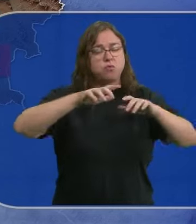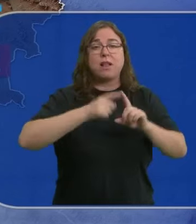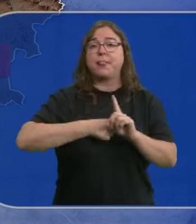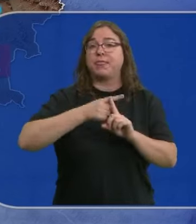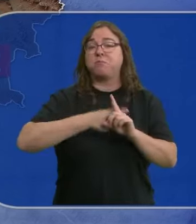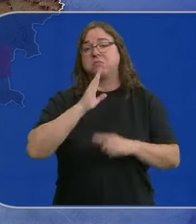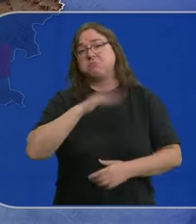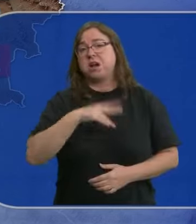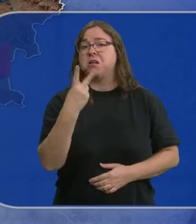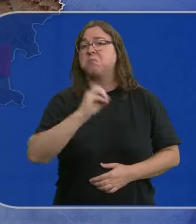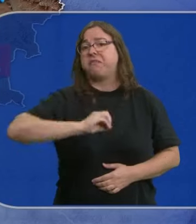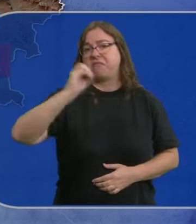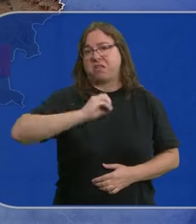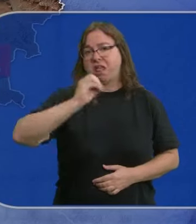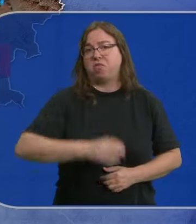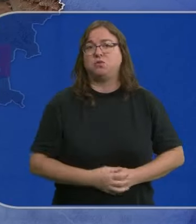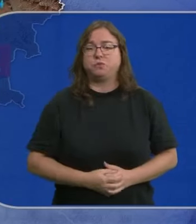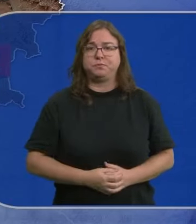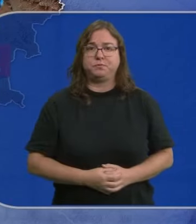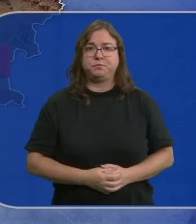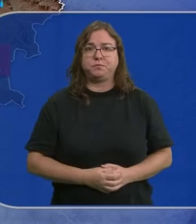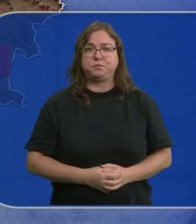Las temperaturas rondarán los 20 grados en la comunidad.